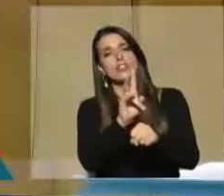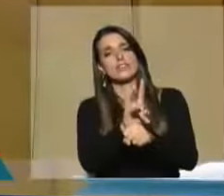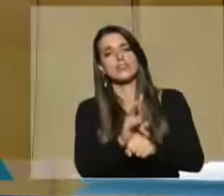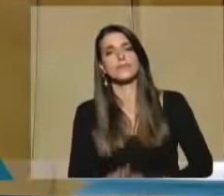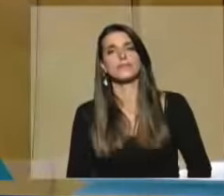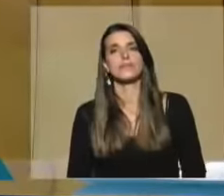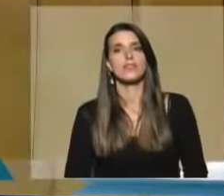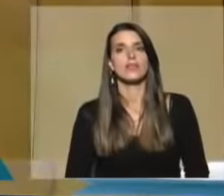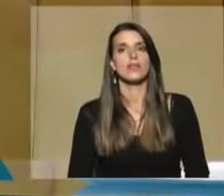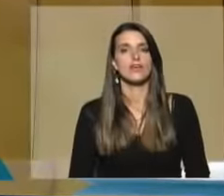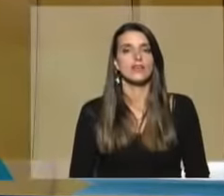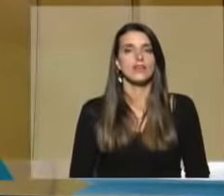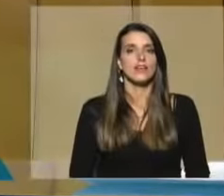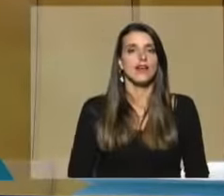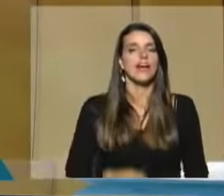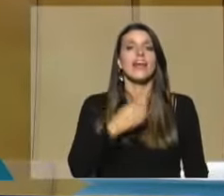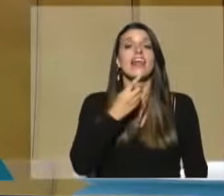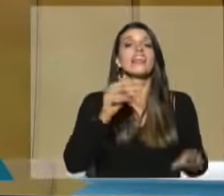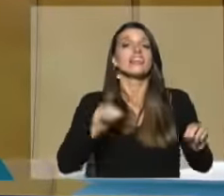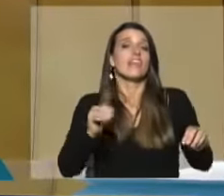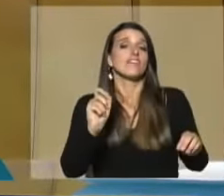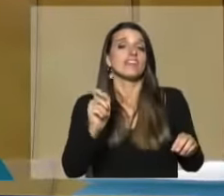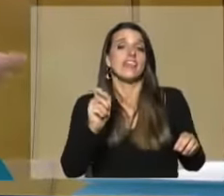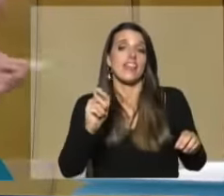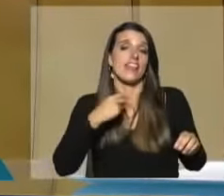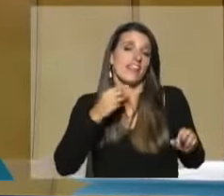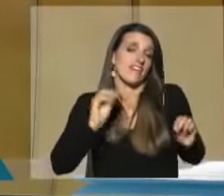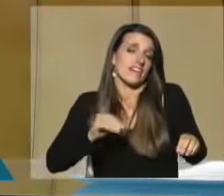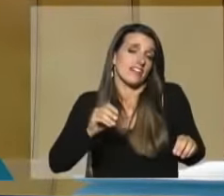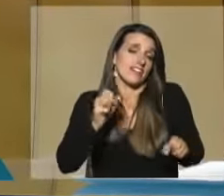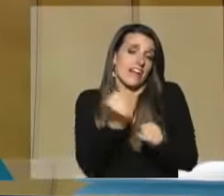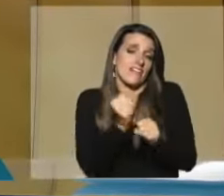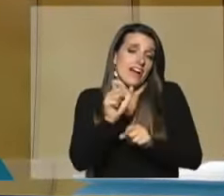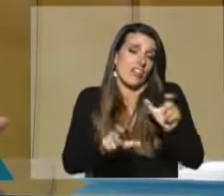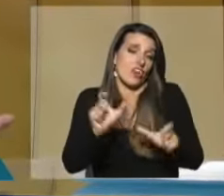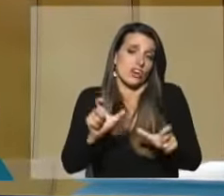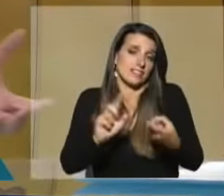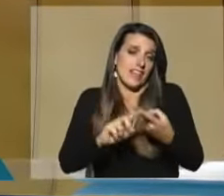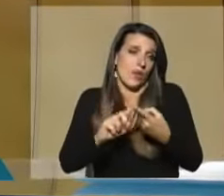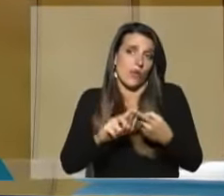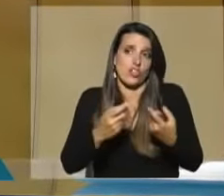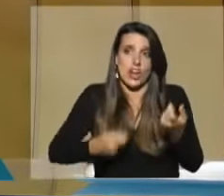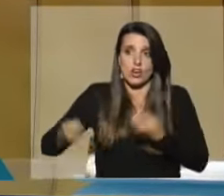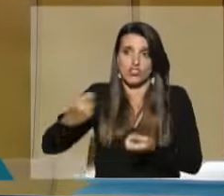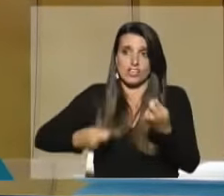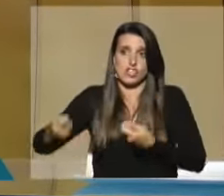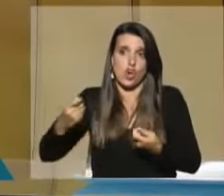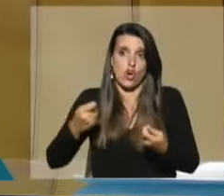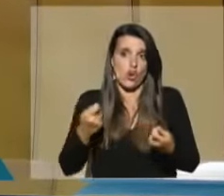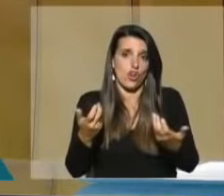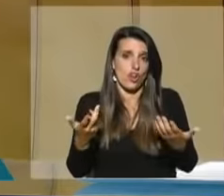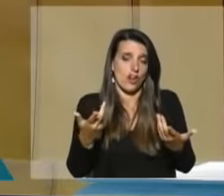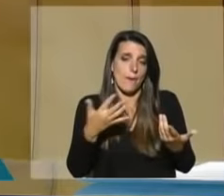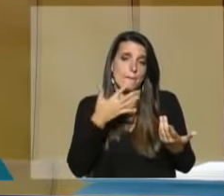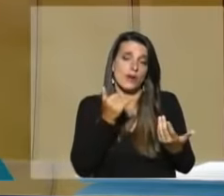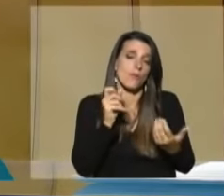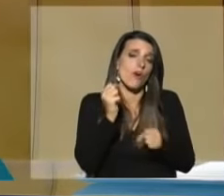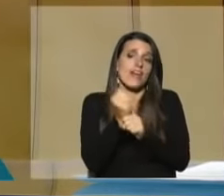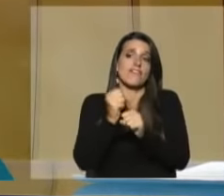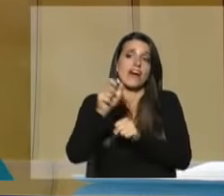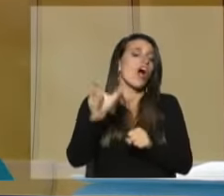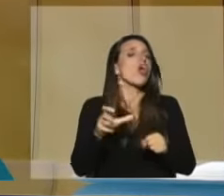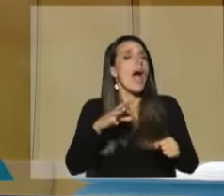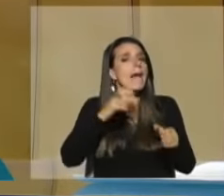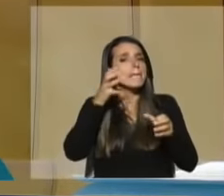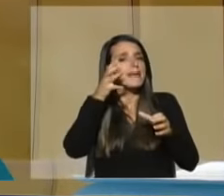Hay una parte débil que son los trabajadores. En una negociación, digamos, un trabajador individual, un empresario, ¿hay